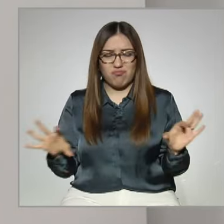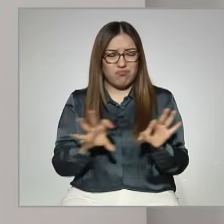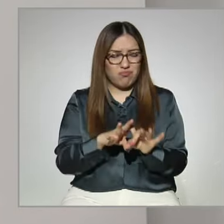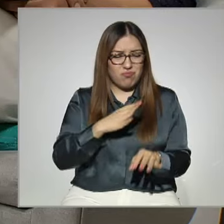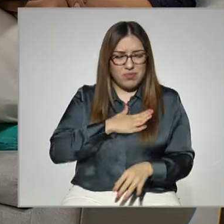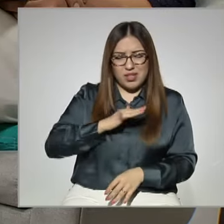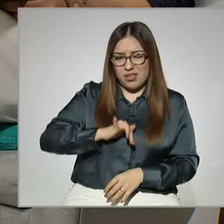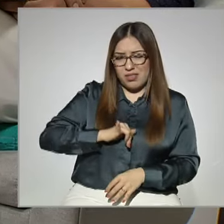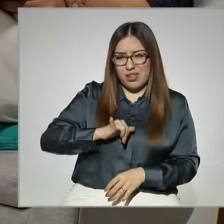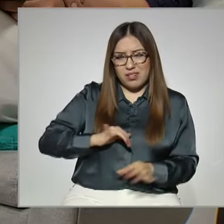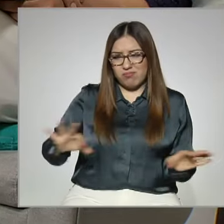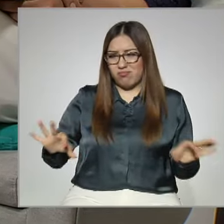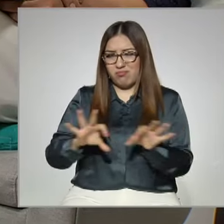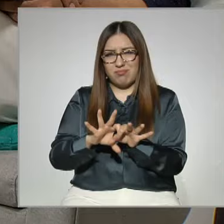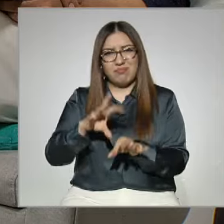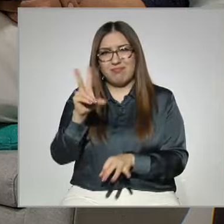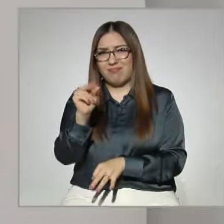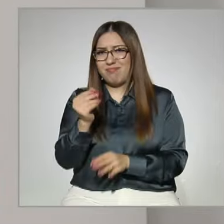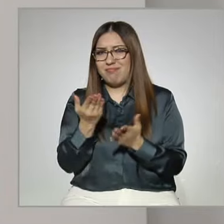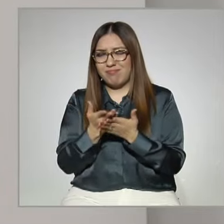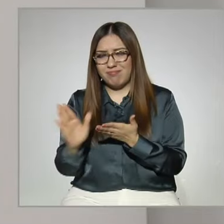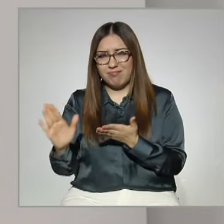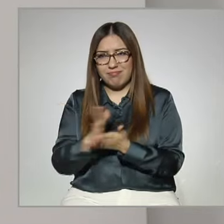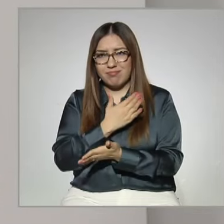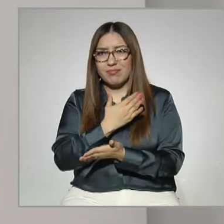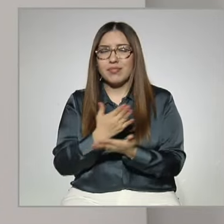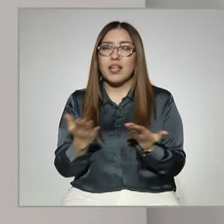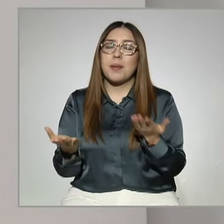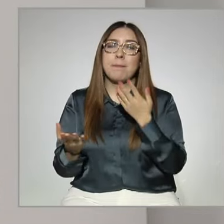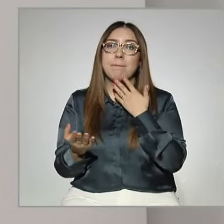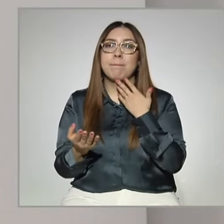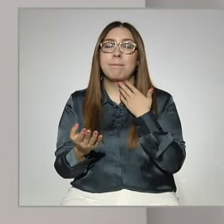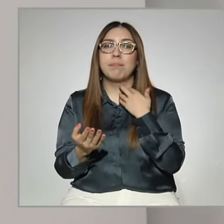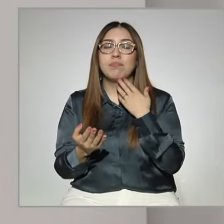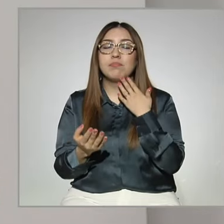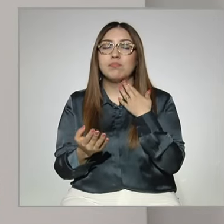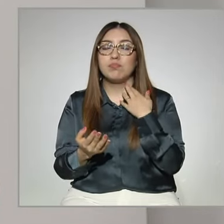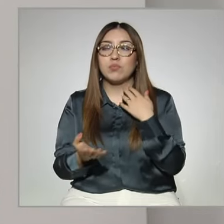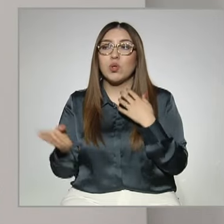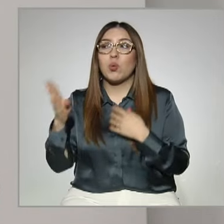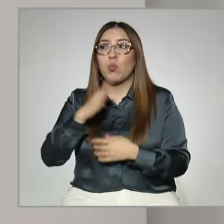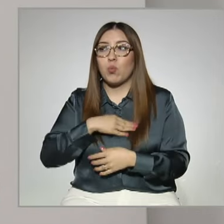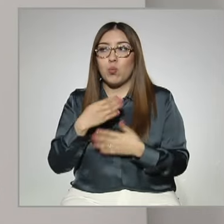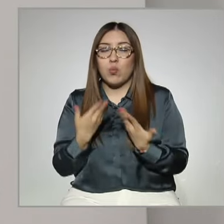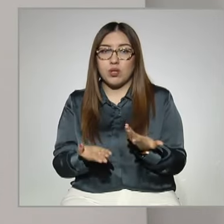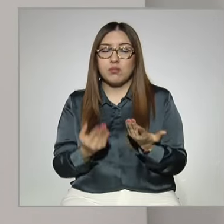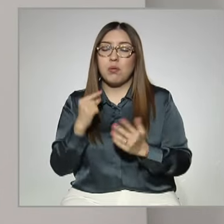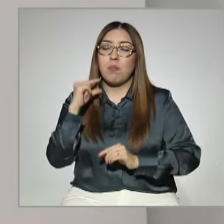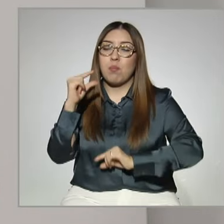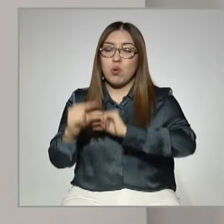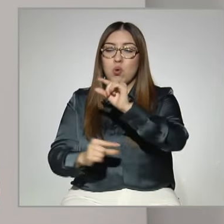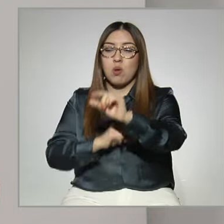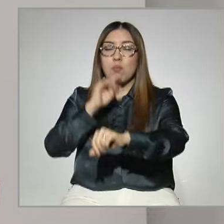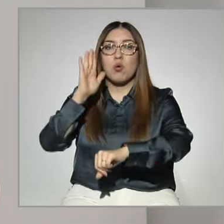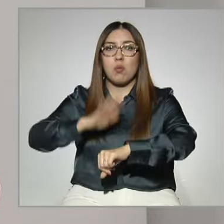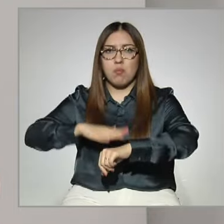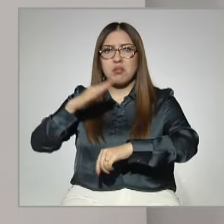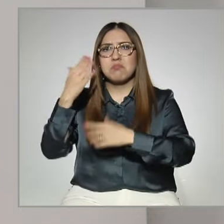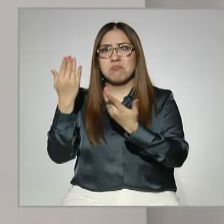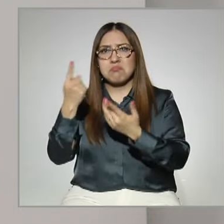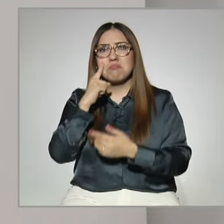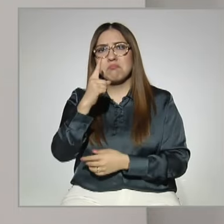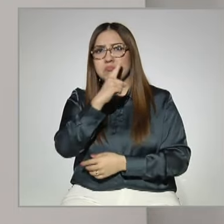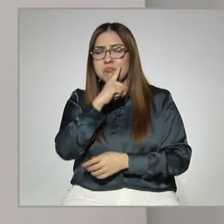intereses y sus necesidades. Lo bueno de esto es que cada vez hay mucho más opciones con